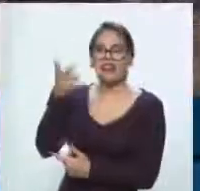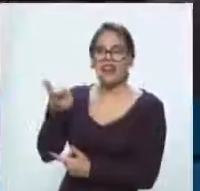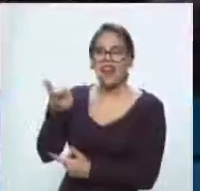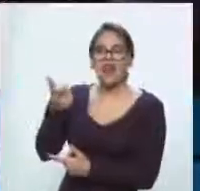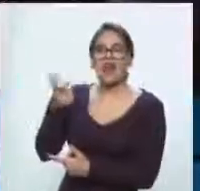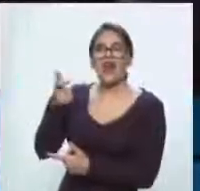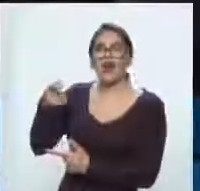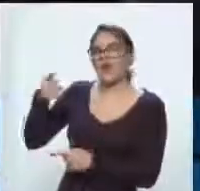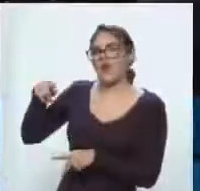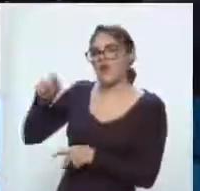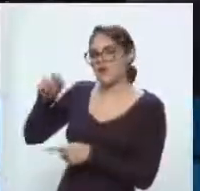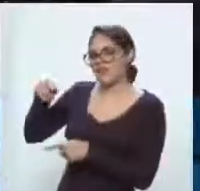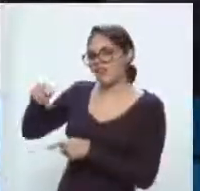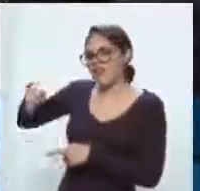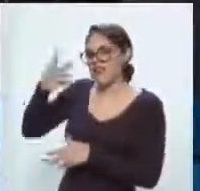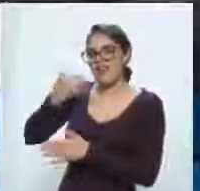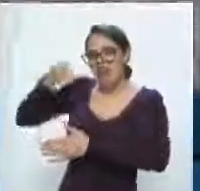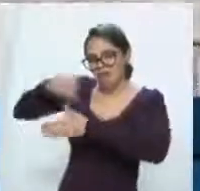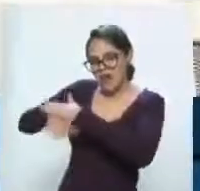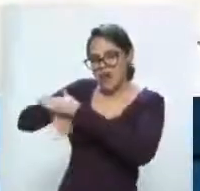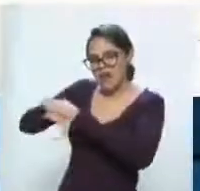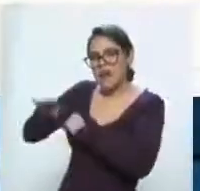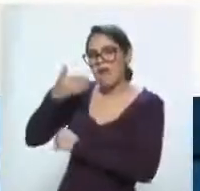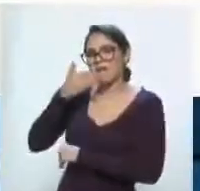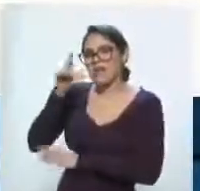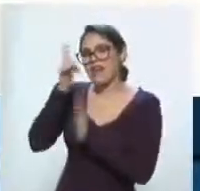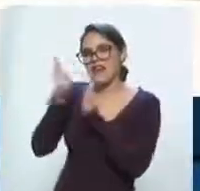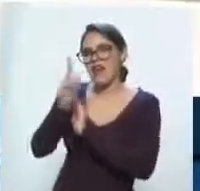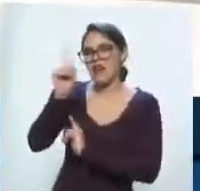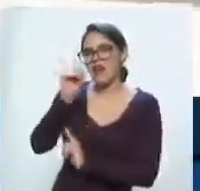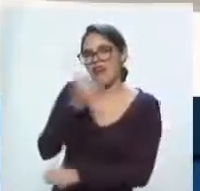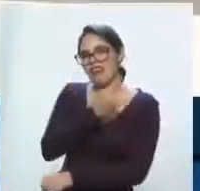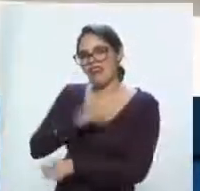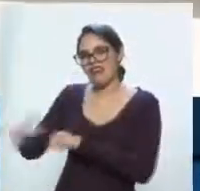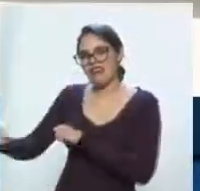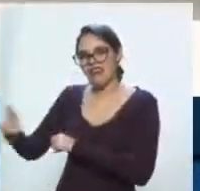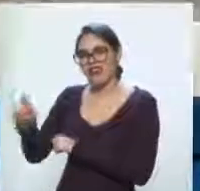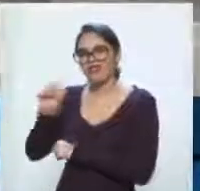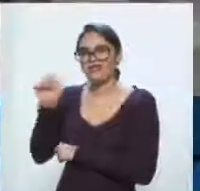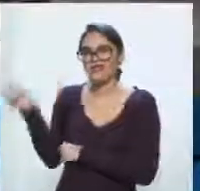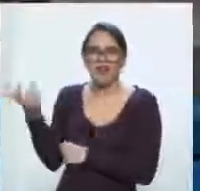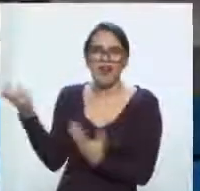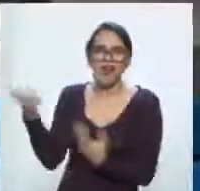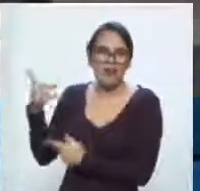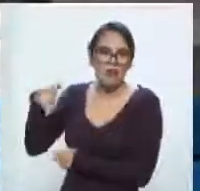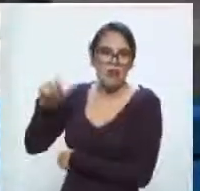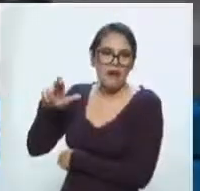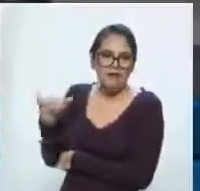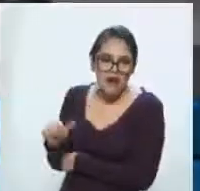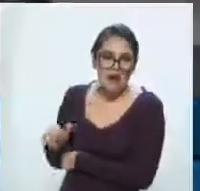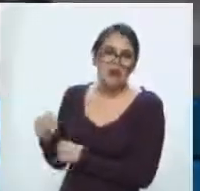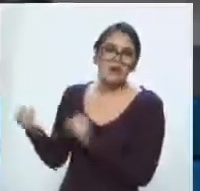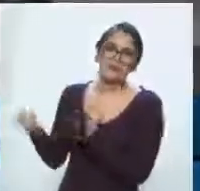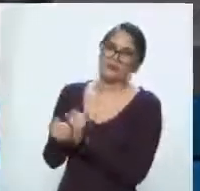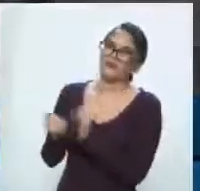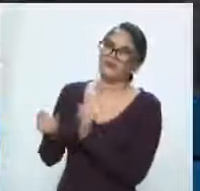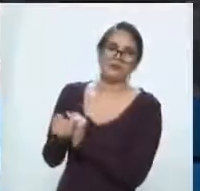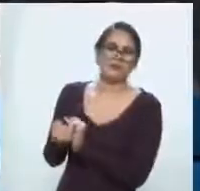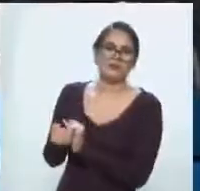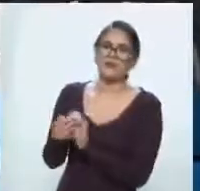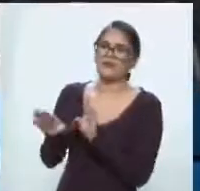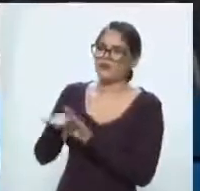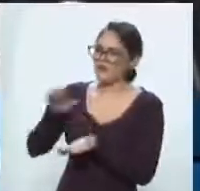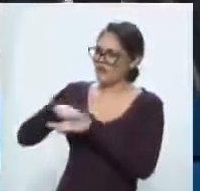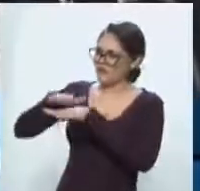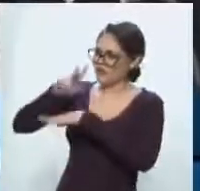un elemento central para terminar con la capacidad de acción del crimen organizado en nuestro país y su capacidad de